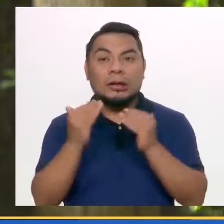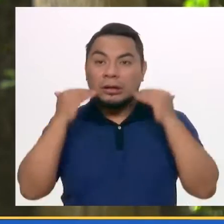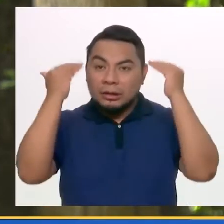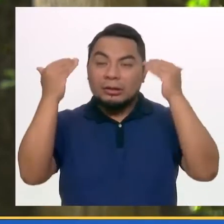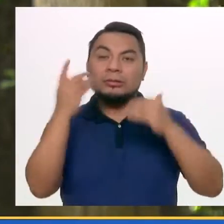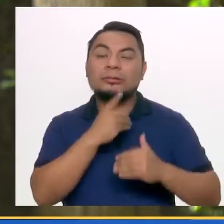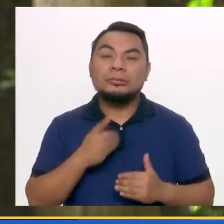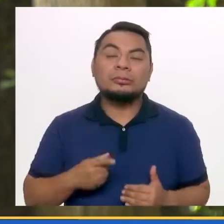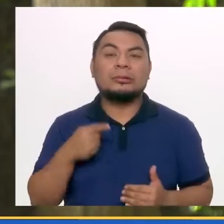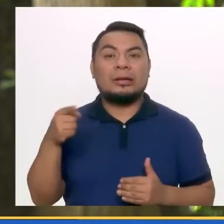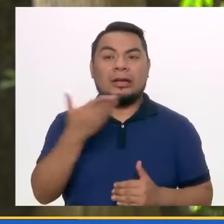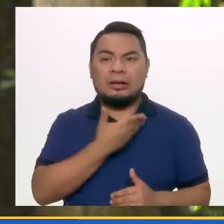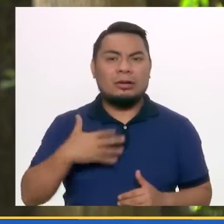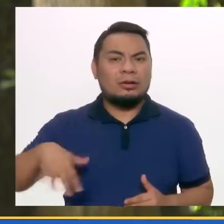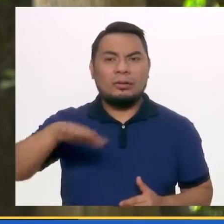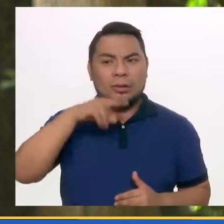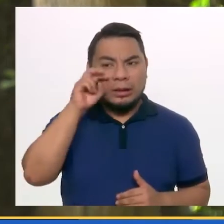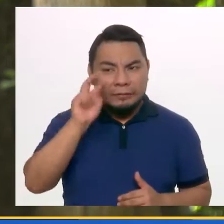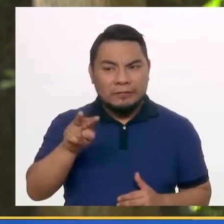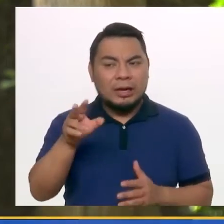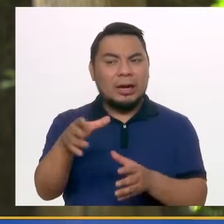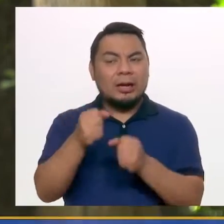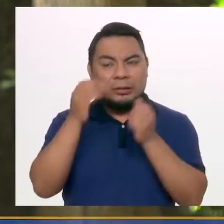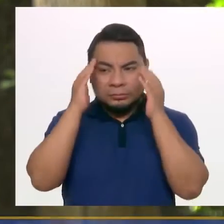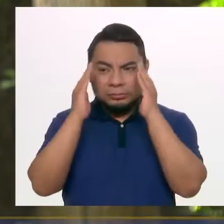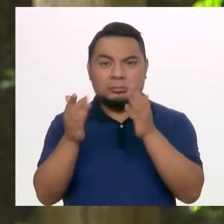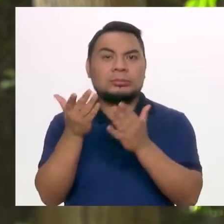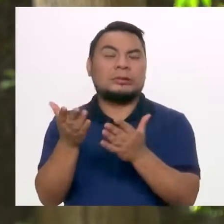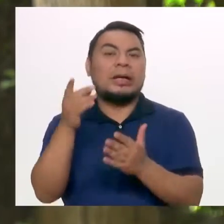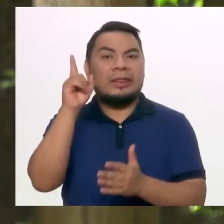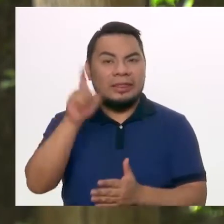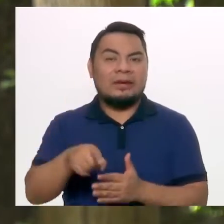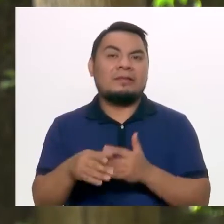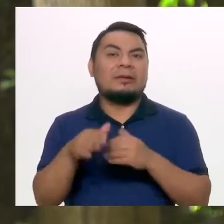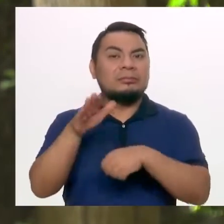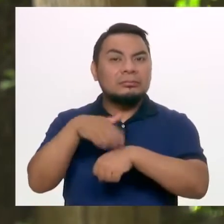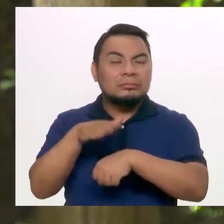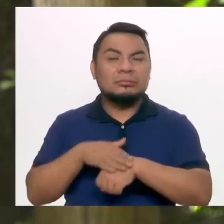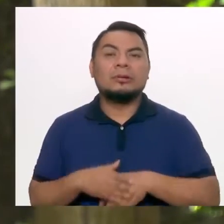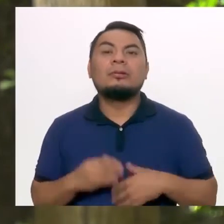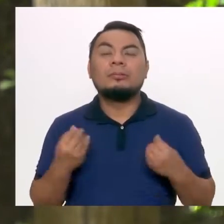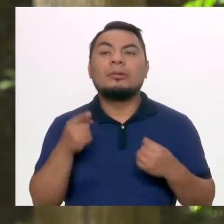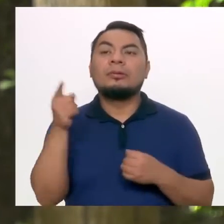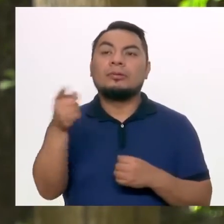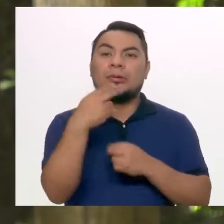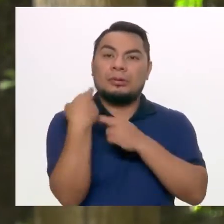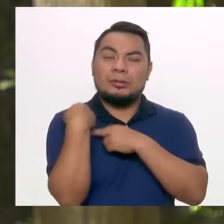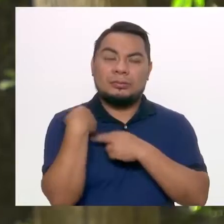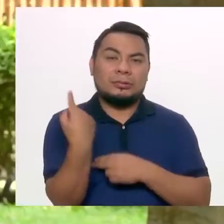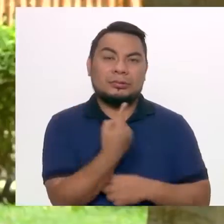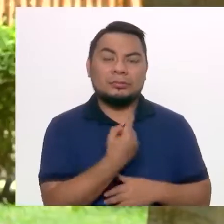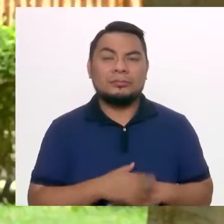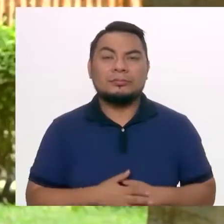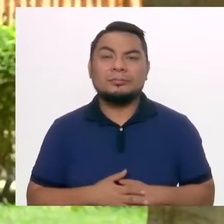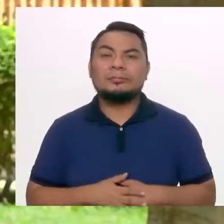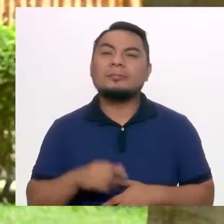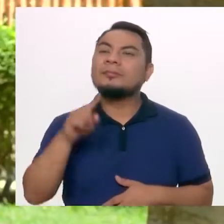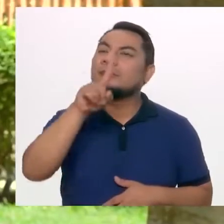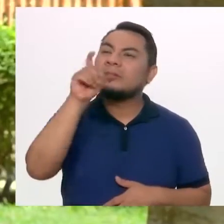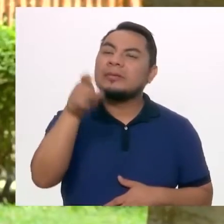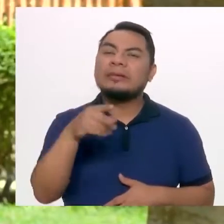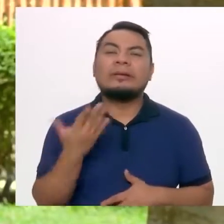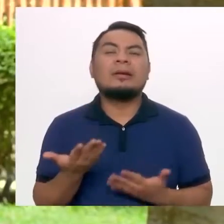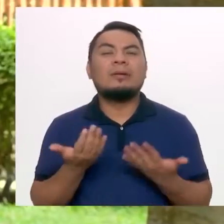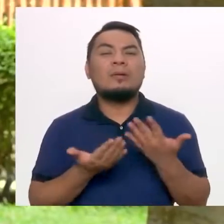y en nuestro caso hasta el Estado tome cartas según lo que le corresponde a su función. ¿Cuáles son las